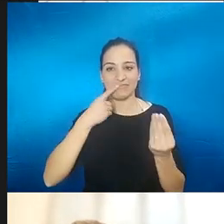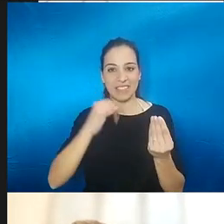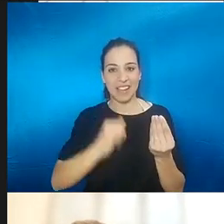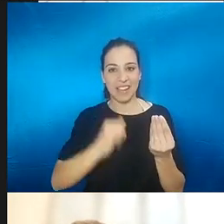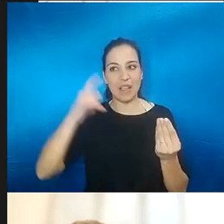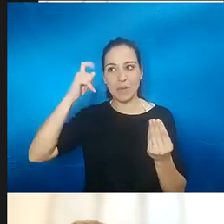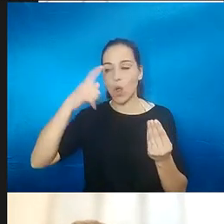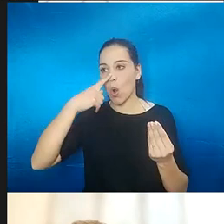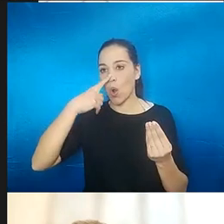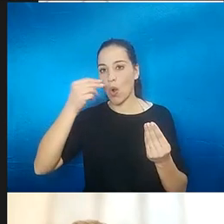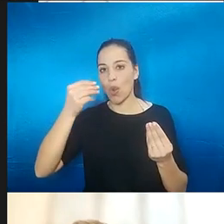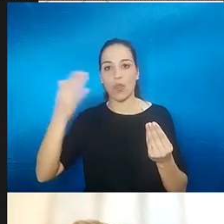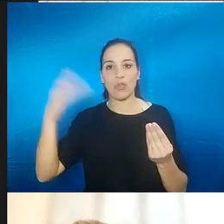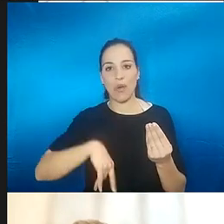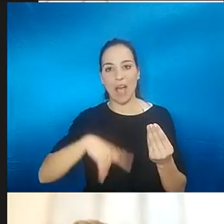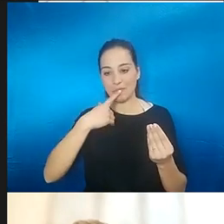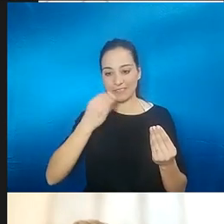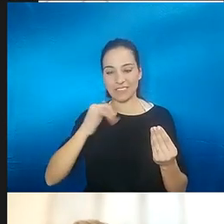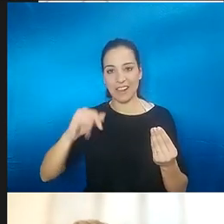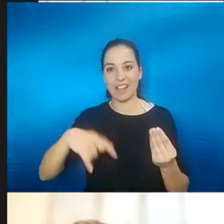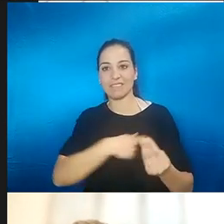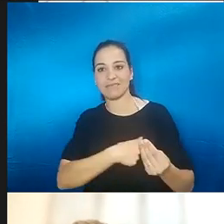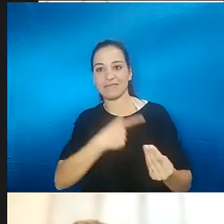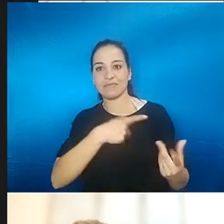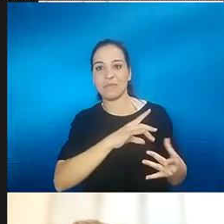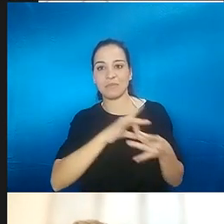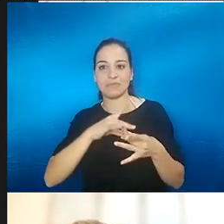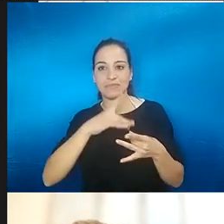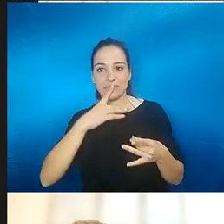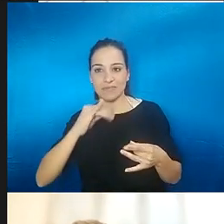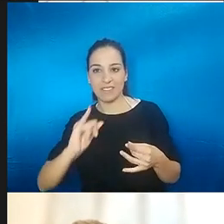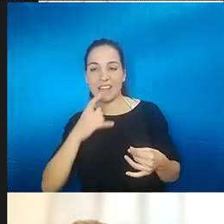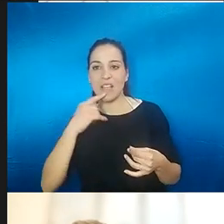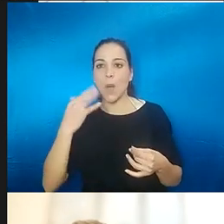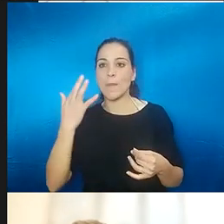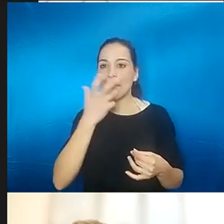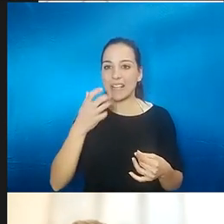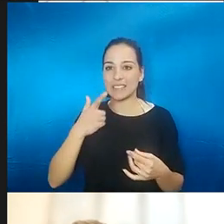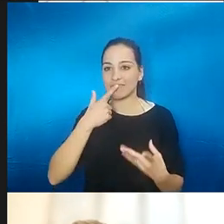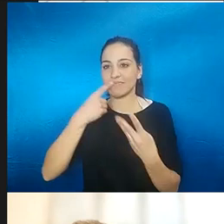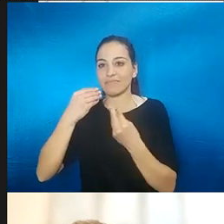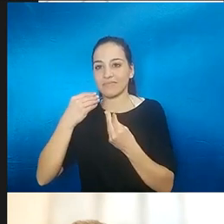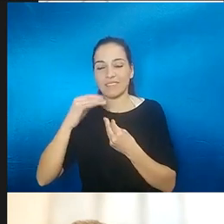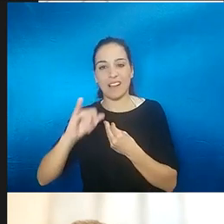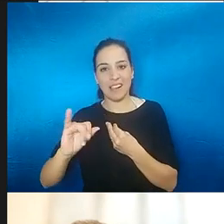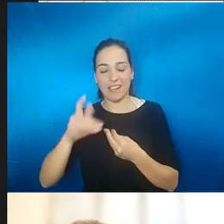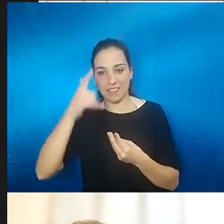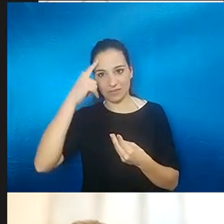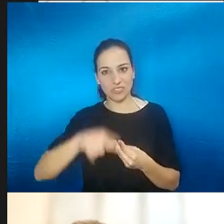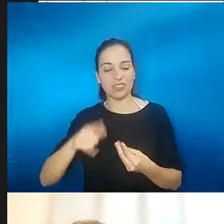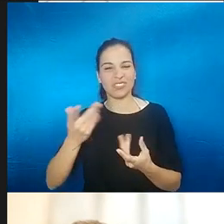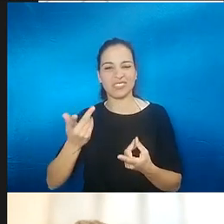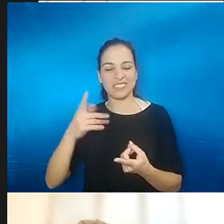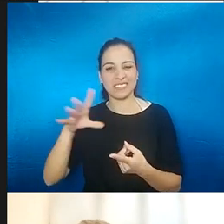técnica de de saborante laca menta mira ahí entran dos factores uno